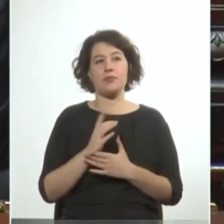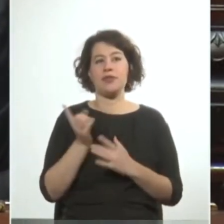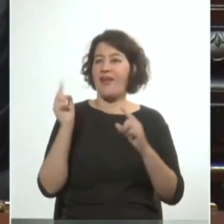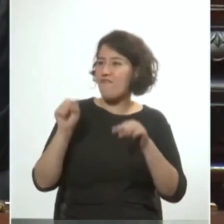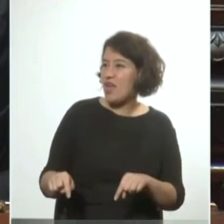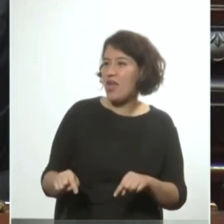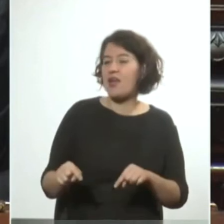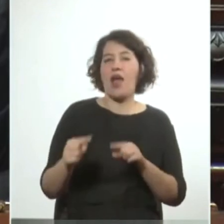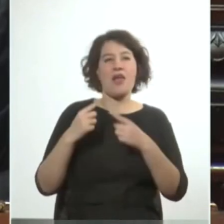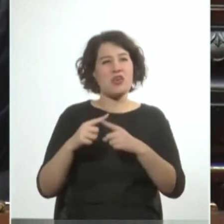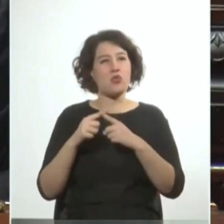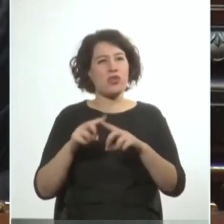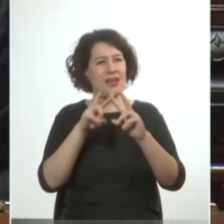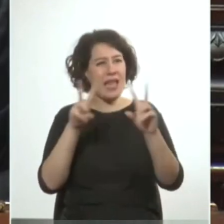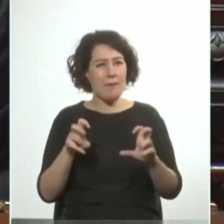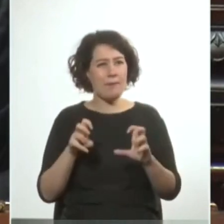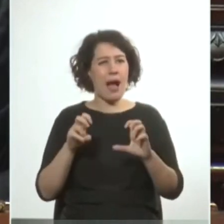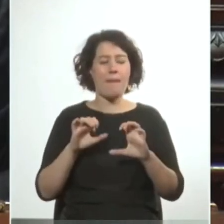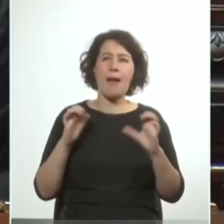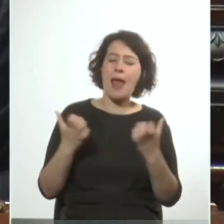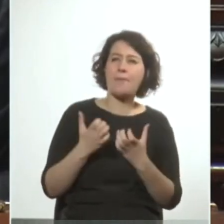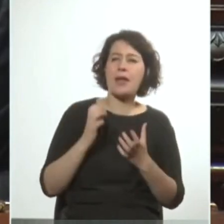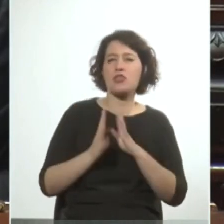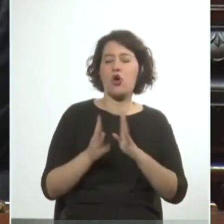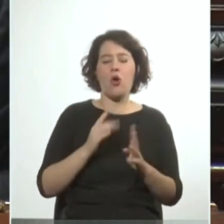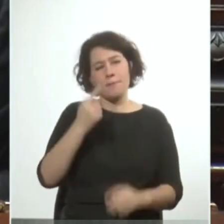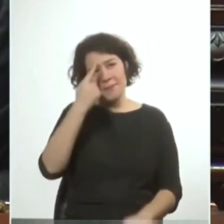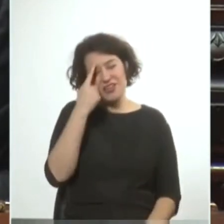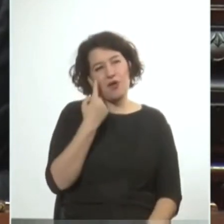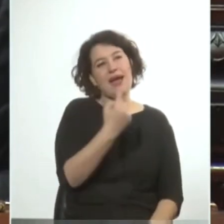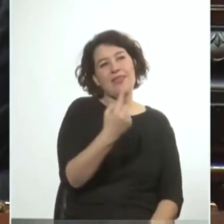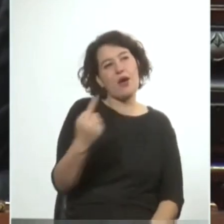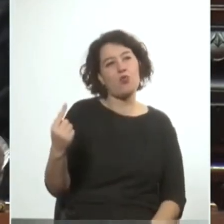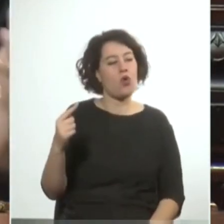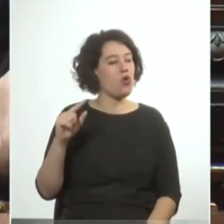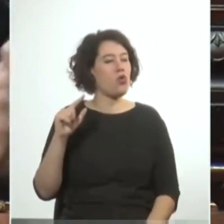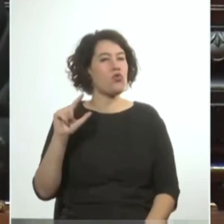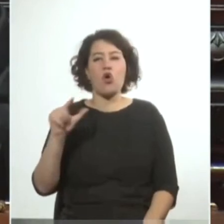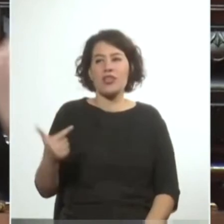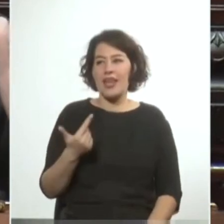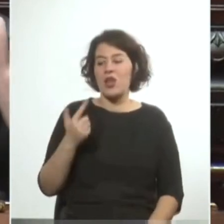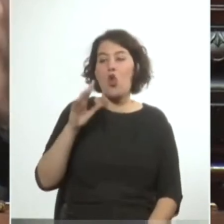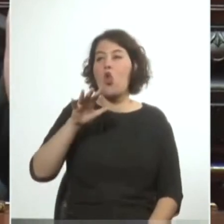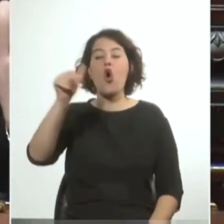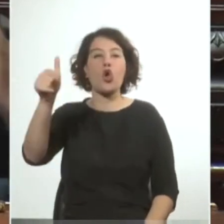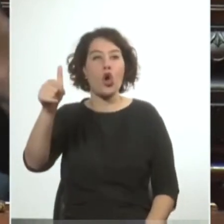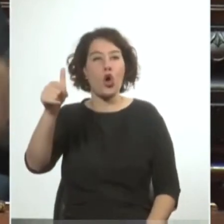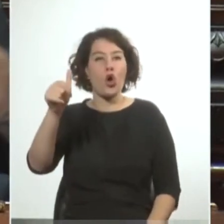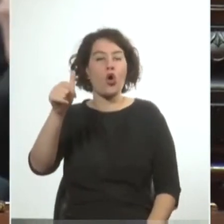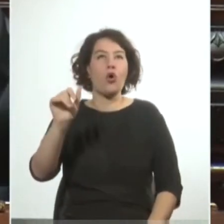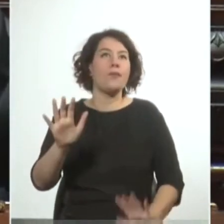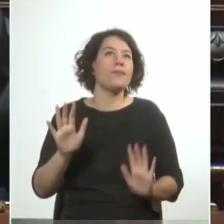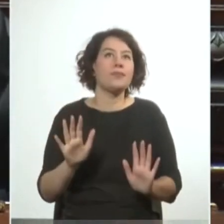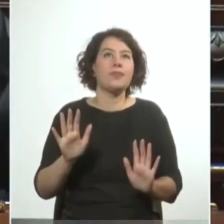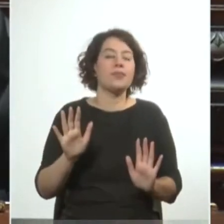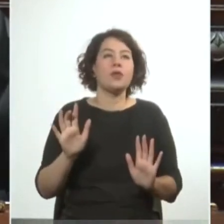vida del parlamento creo que lo que pasa es que cada uno de nosotros no tiene no ha tenido no ha logrado o por lo menos